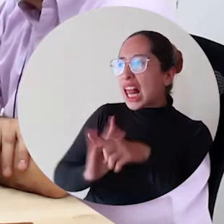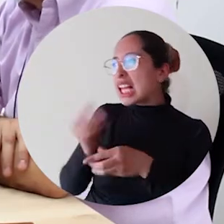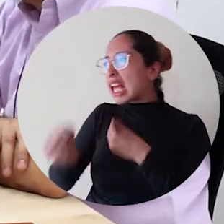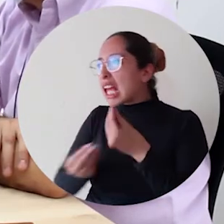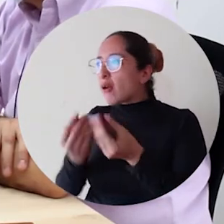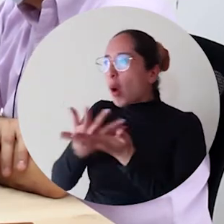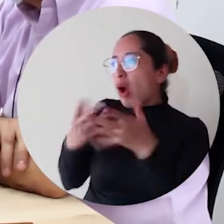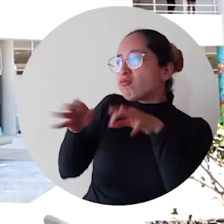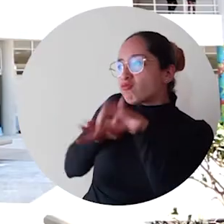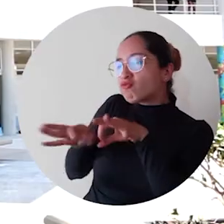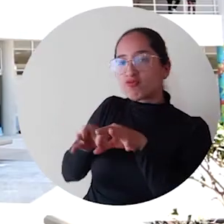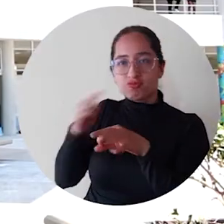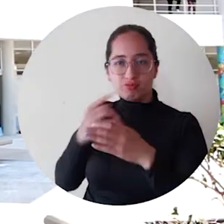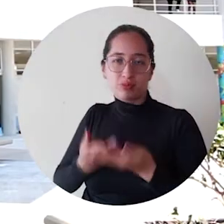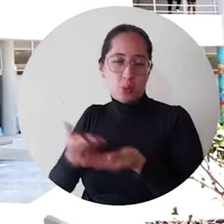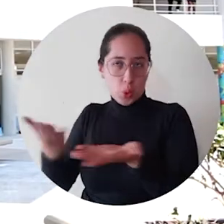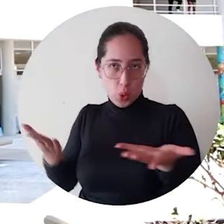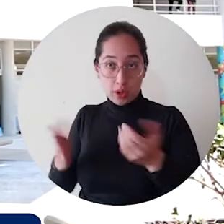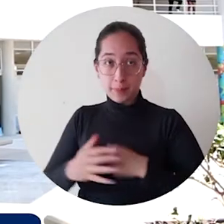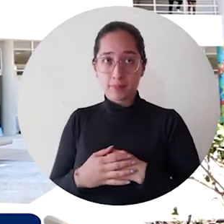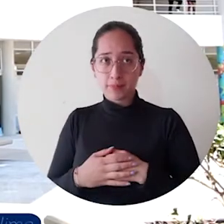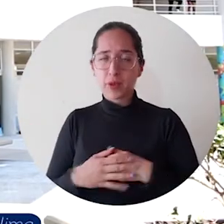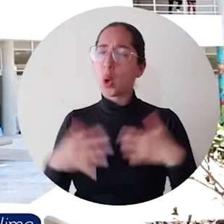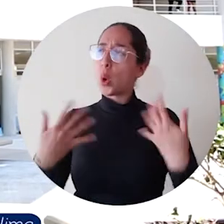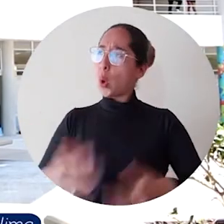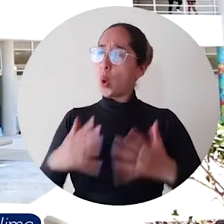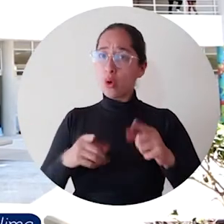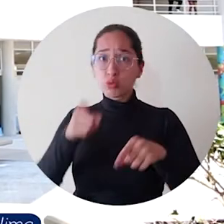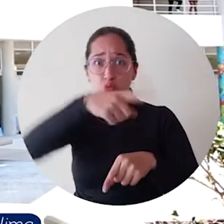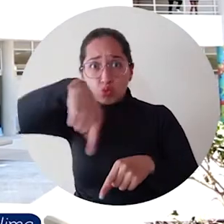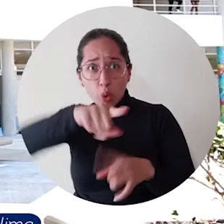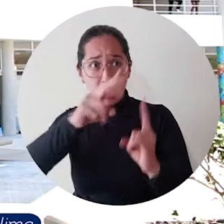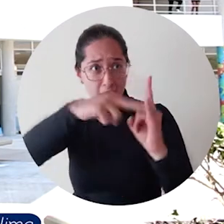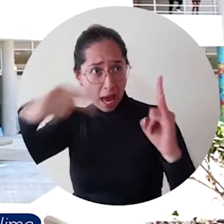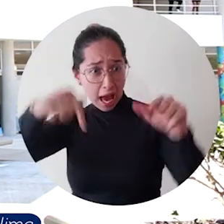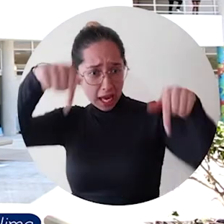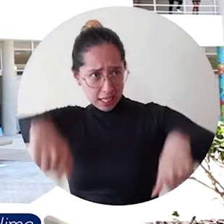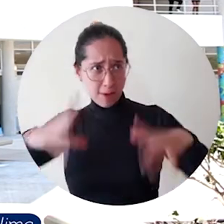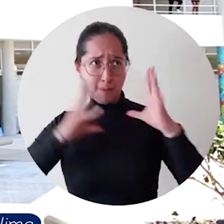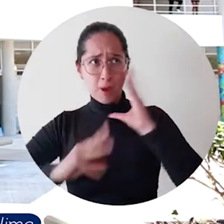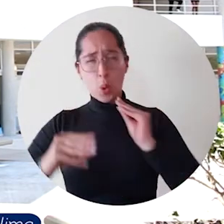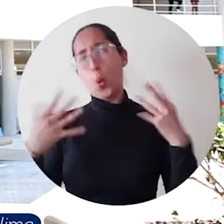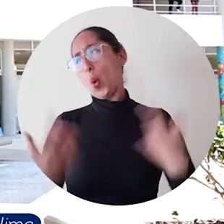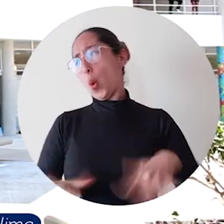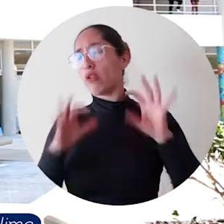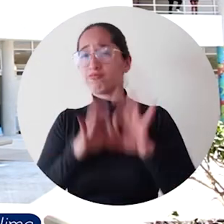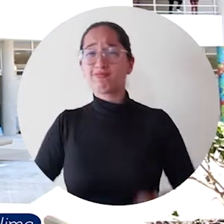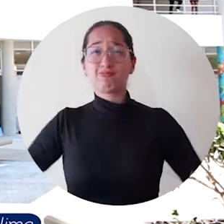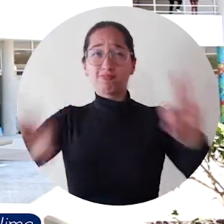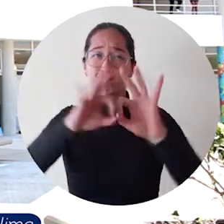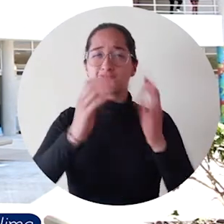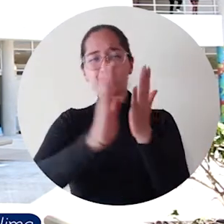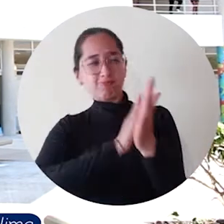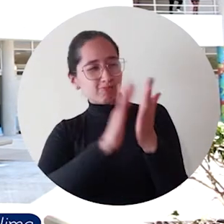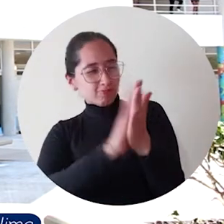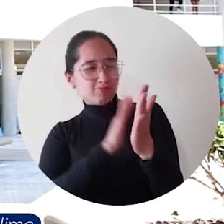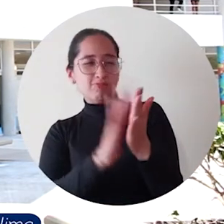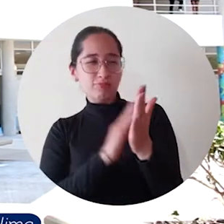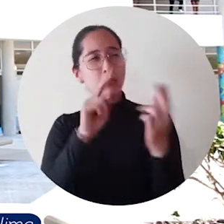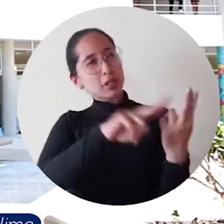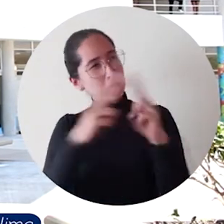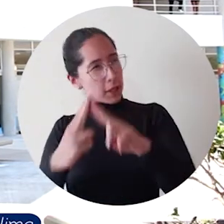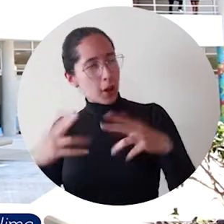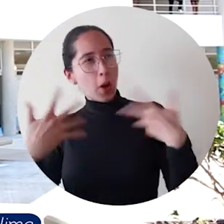institucionales. Sin duda alguna la experiencia que tienen ustedes aquí es gratamente importante, invita a